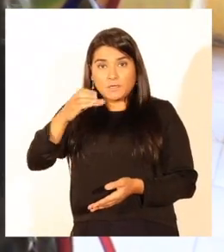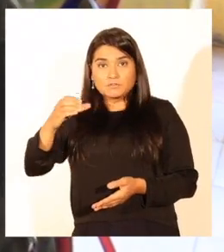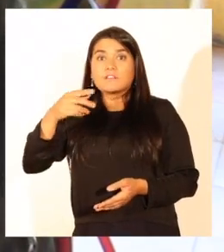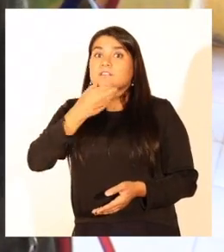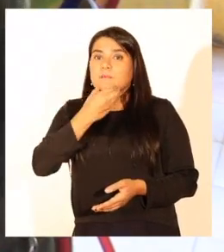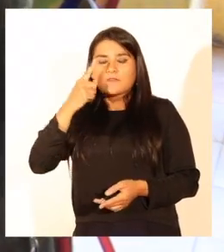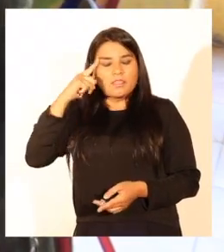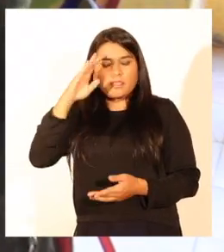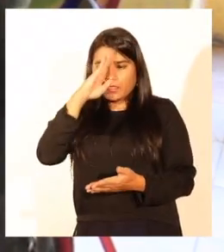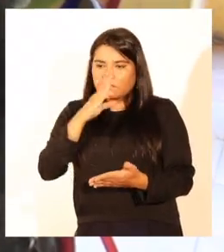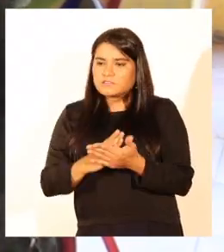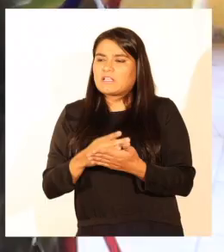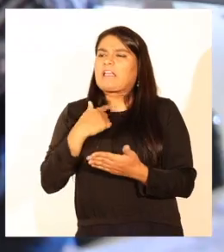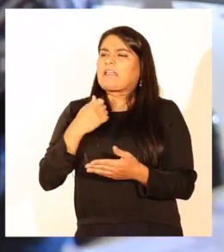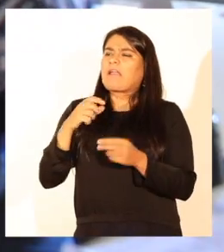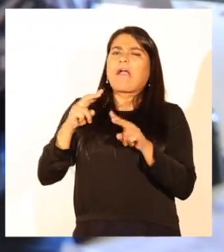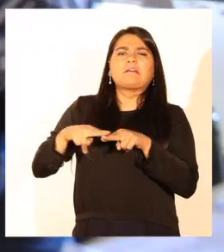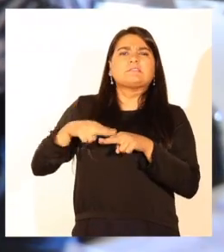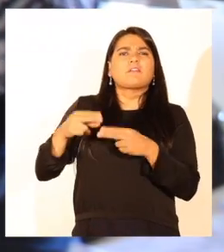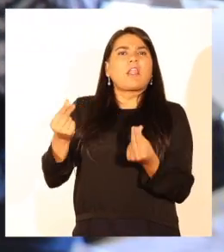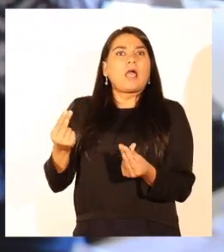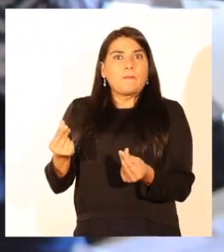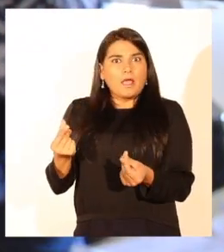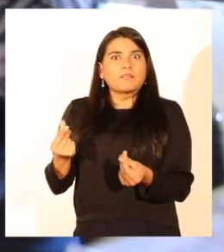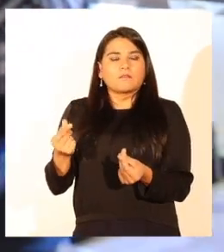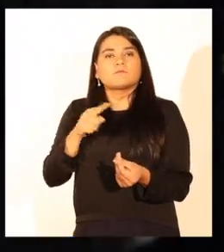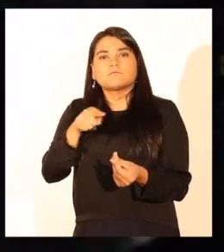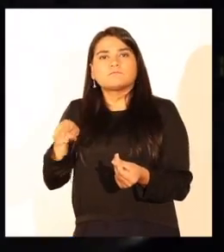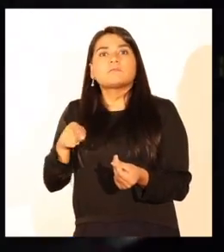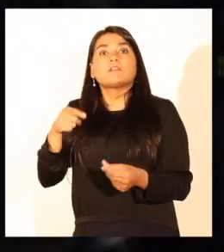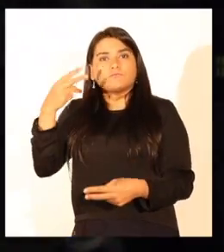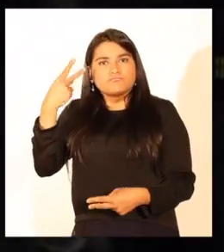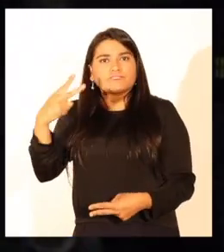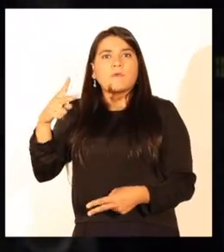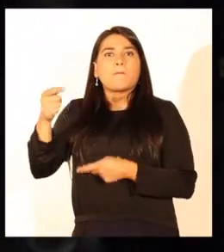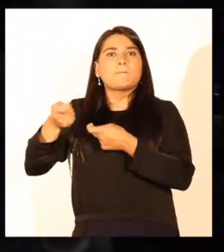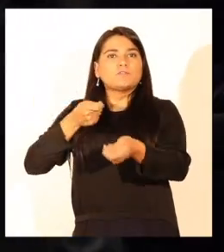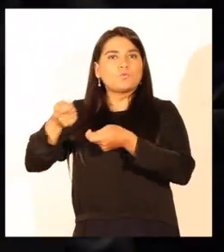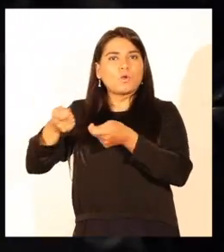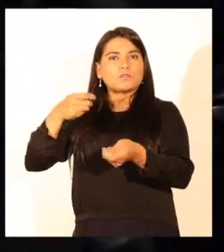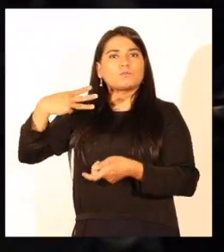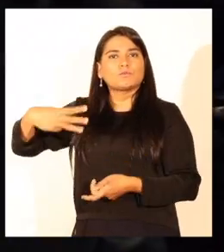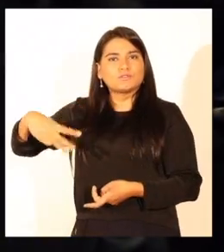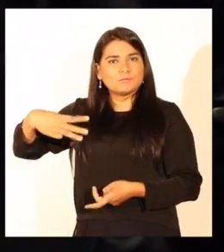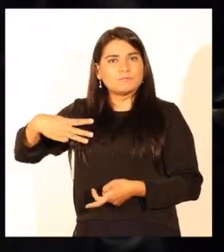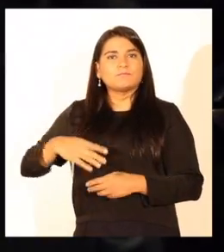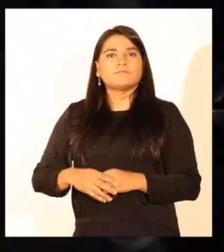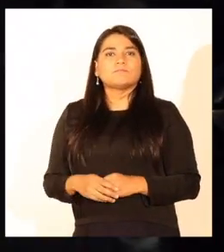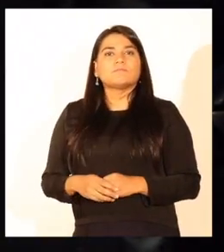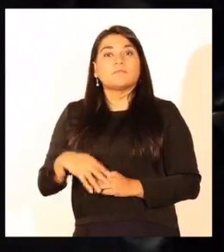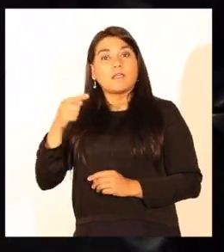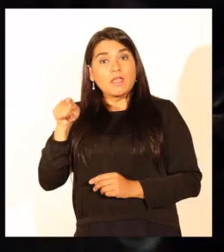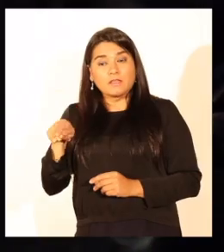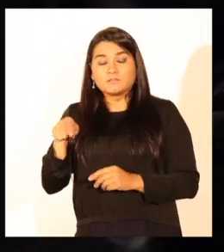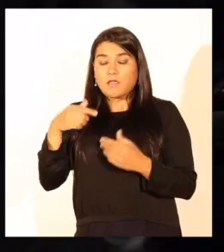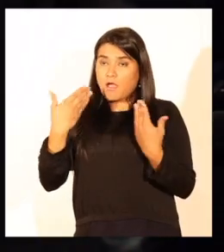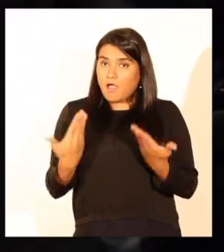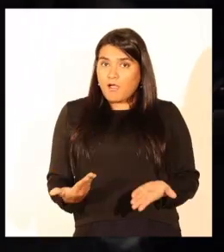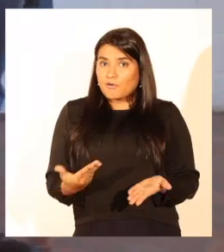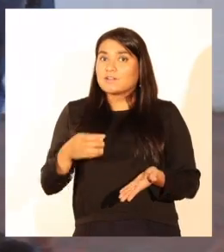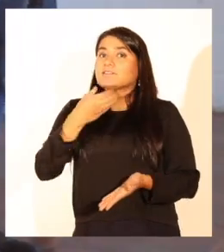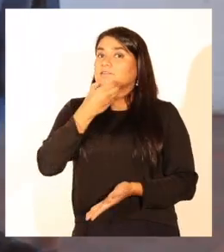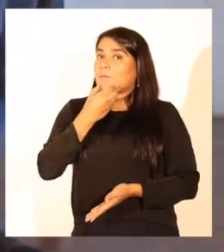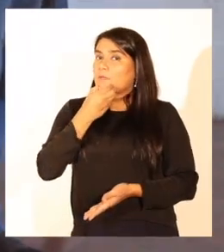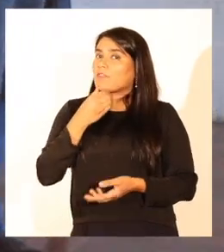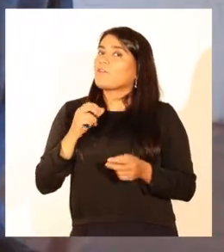en qué invertir 136 millones de pesos pertenecientes al presupuesto municipal. Este es el escenario actual de